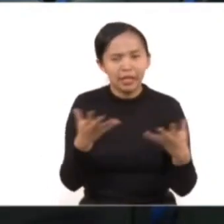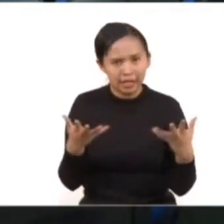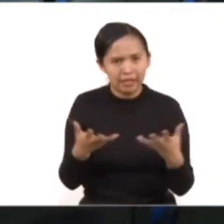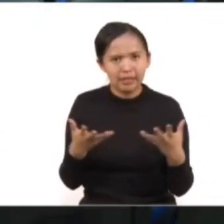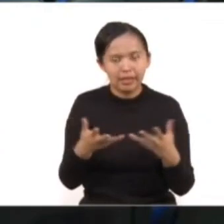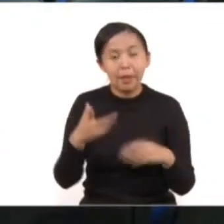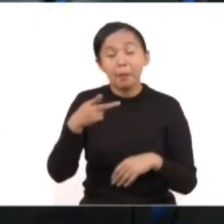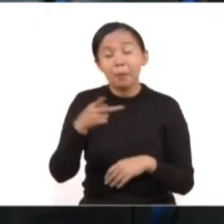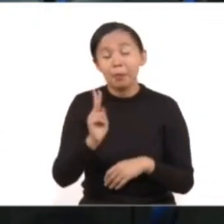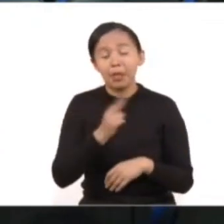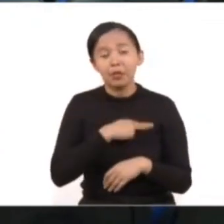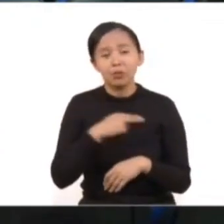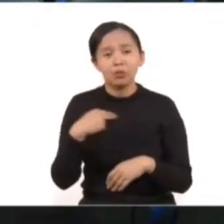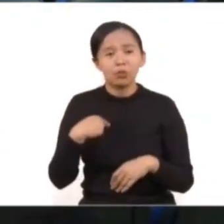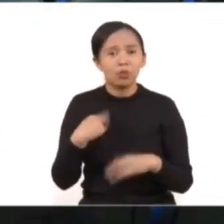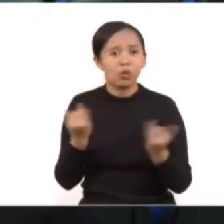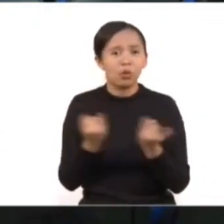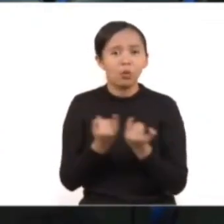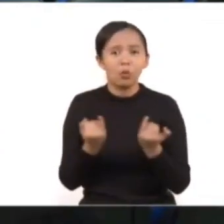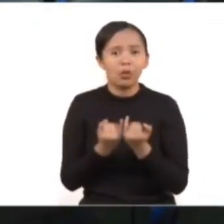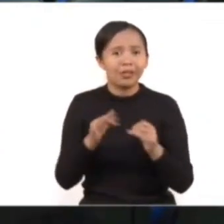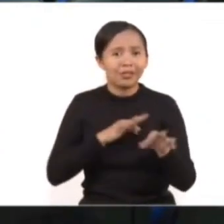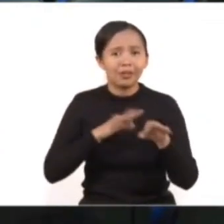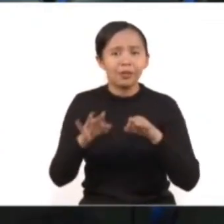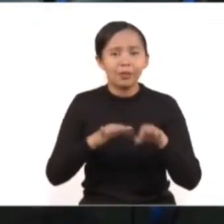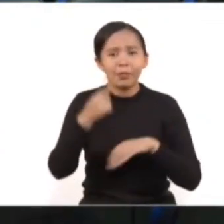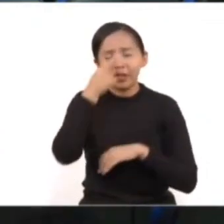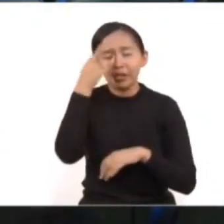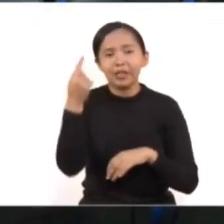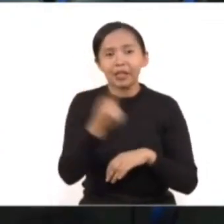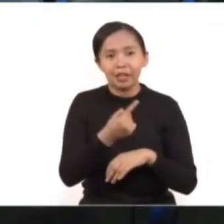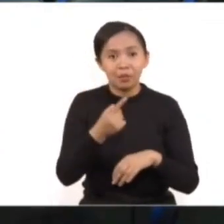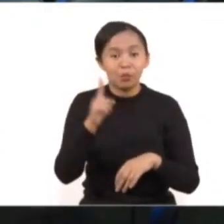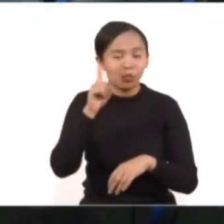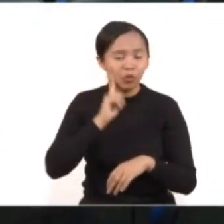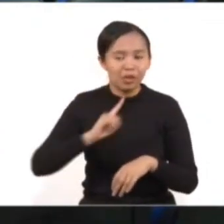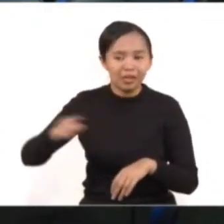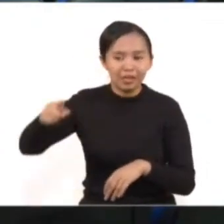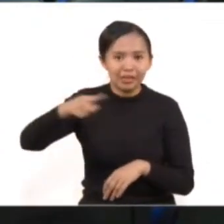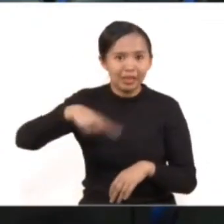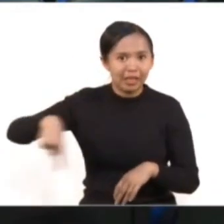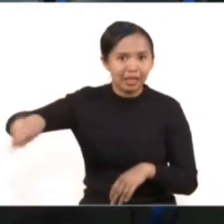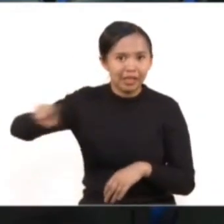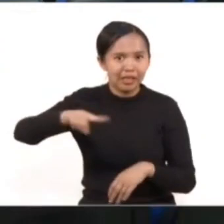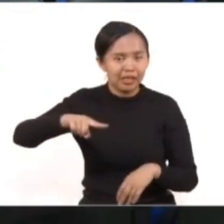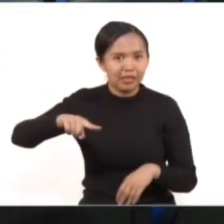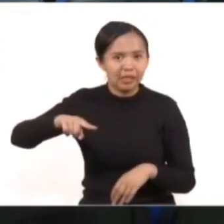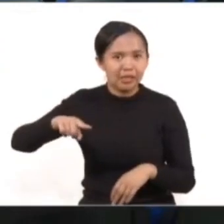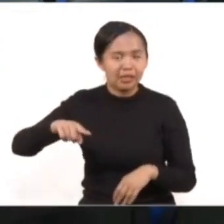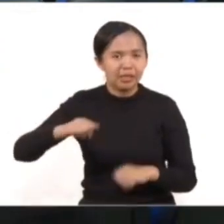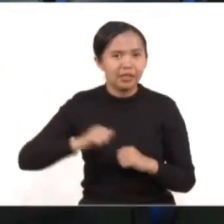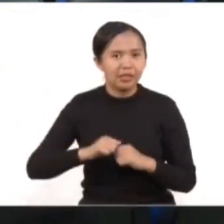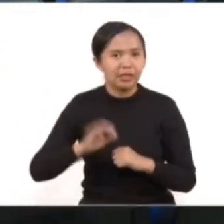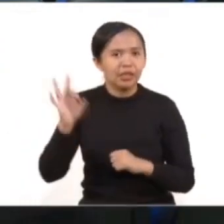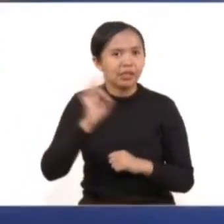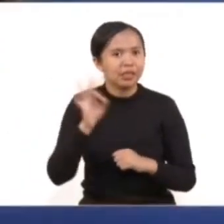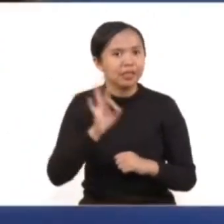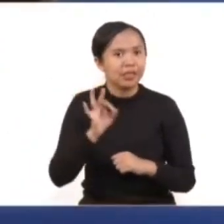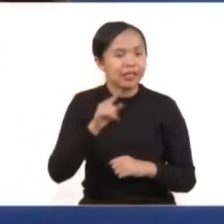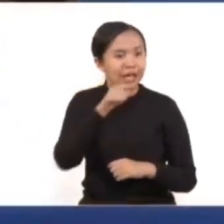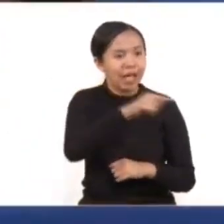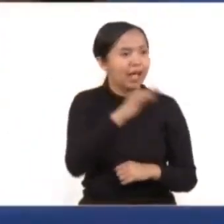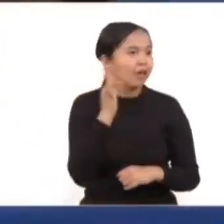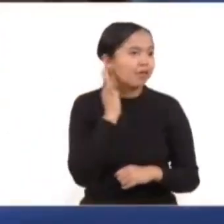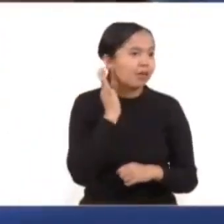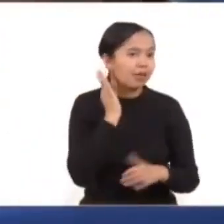nosotros estamos trabajando para que todas aquellas mujeres que pisen una instalación de